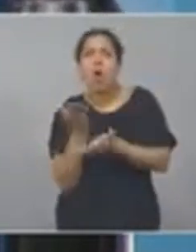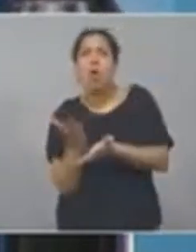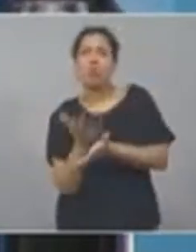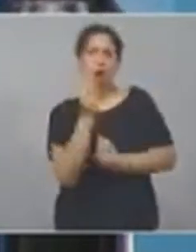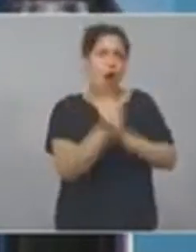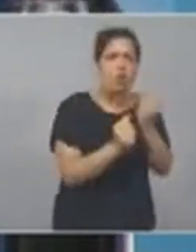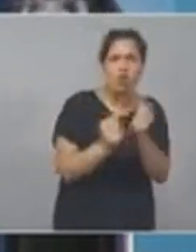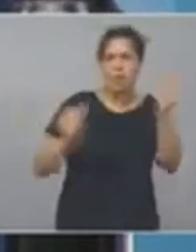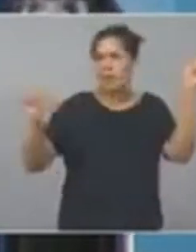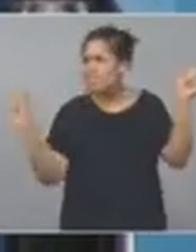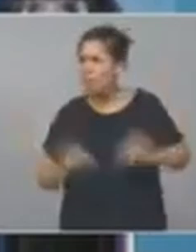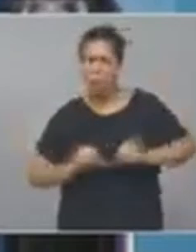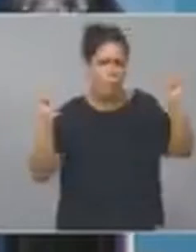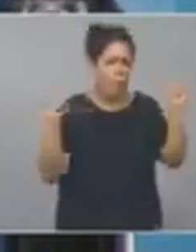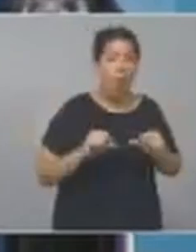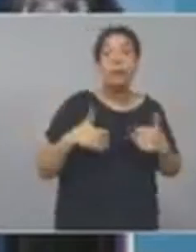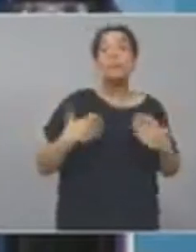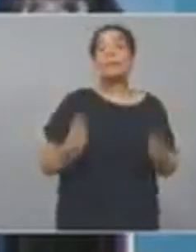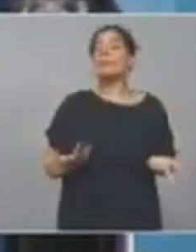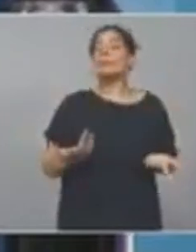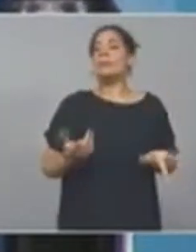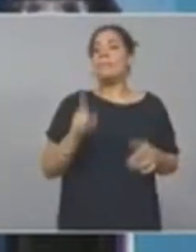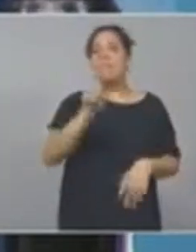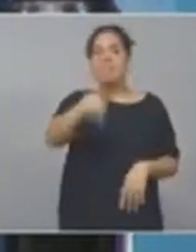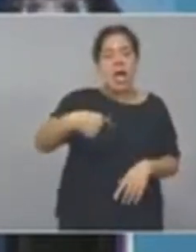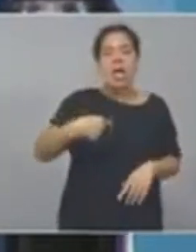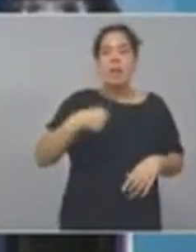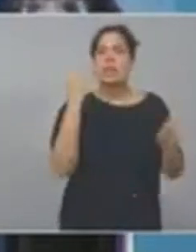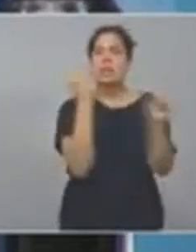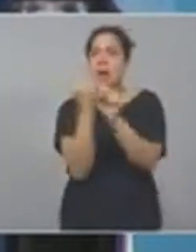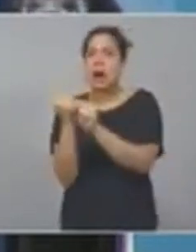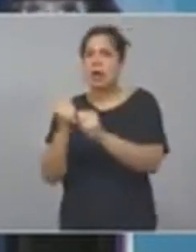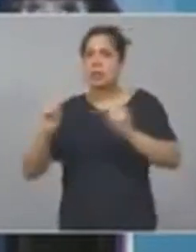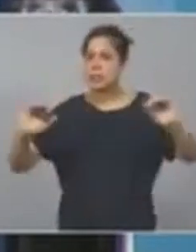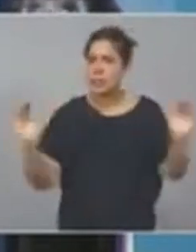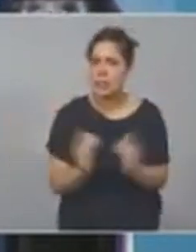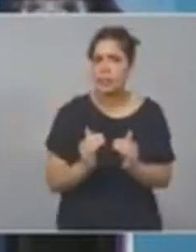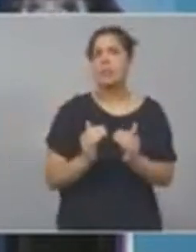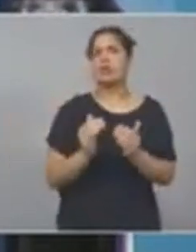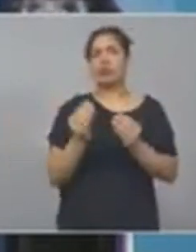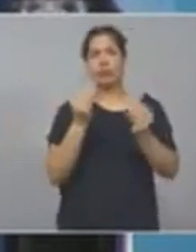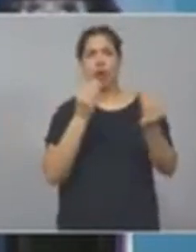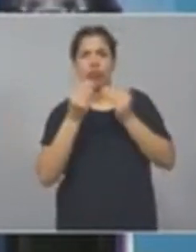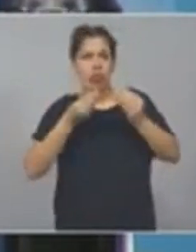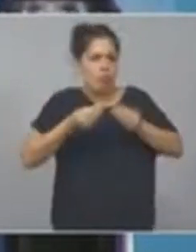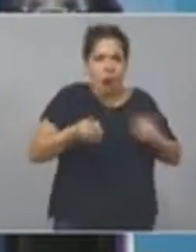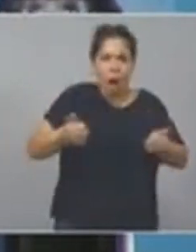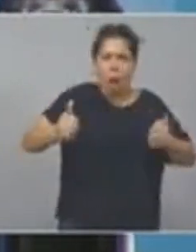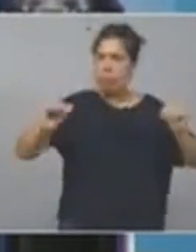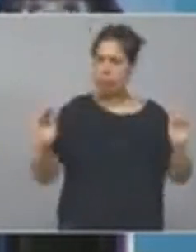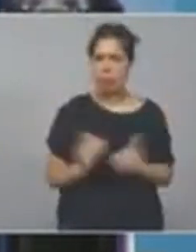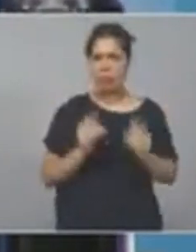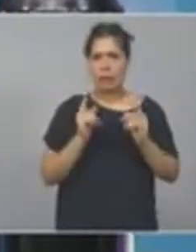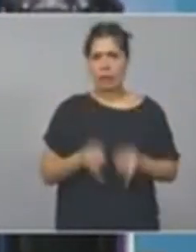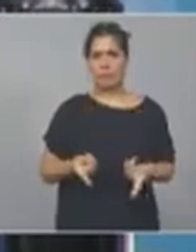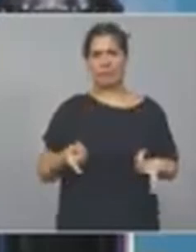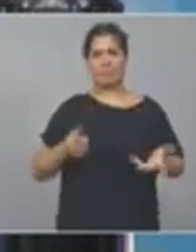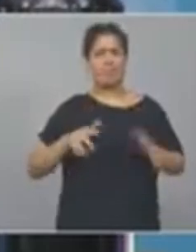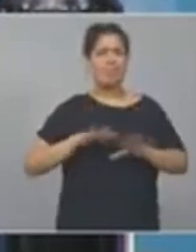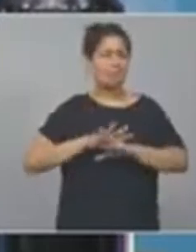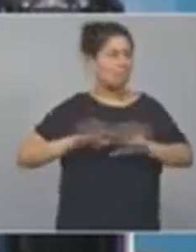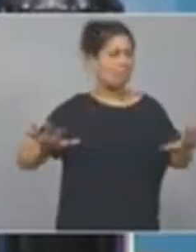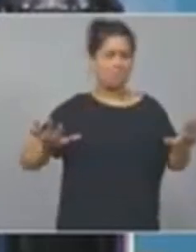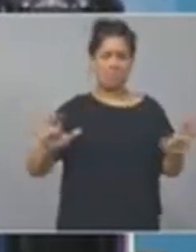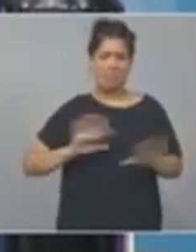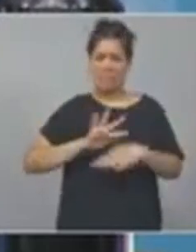empleo, del consumo. La verdad que estamos viendo números de catástrofe. A mí me tocó durante mucho tiempo